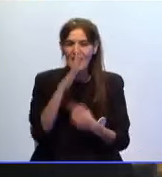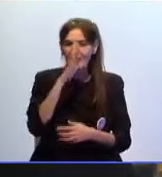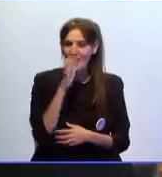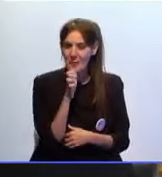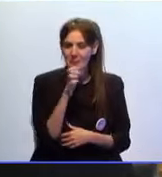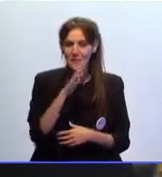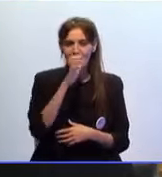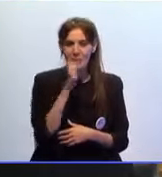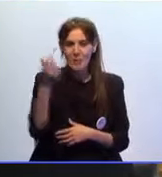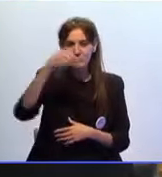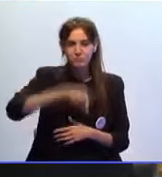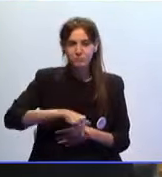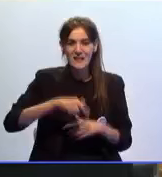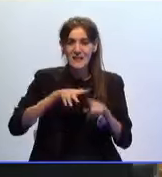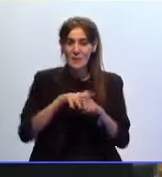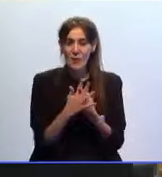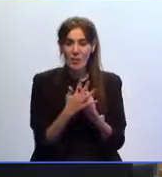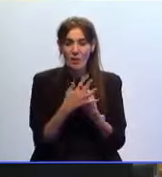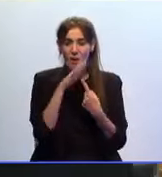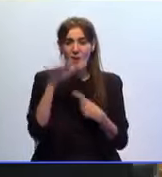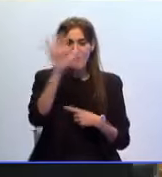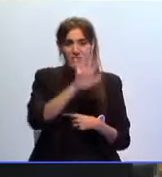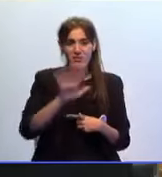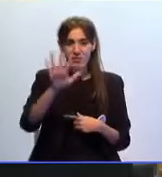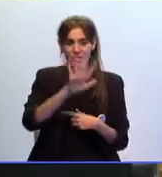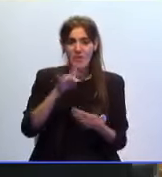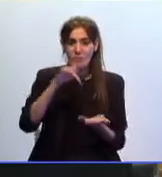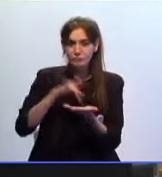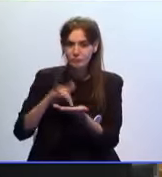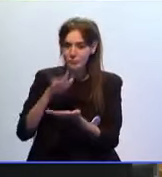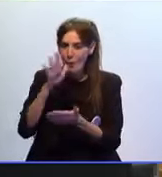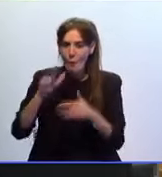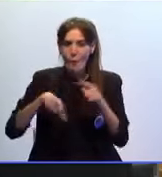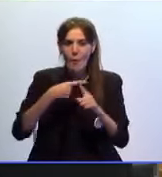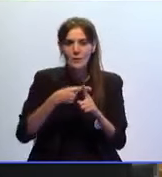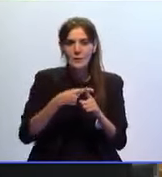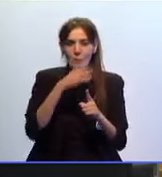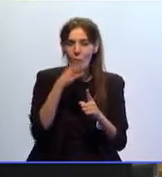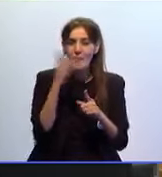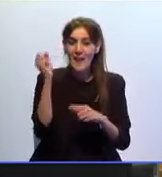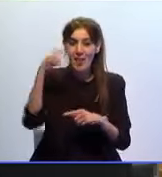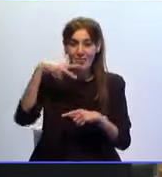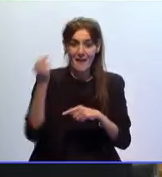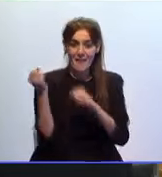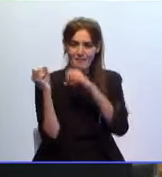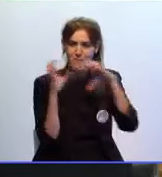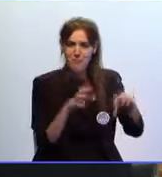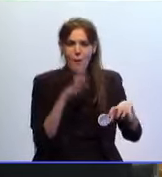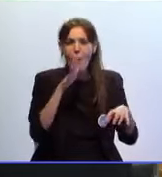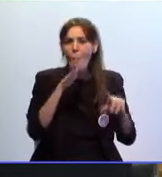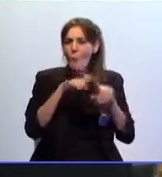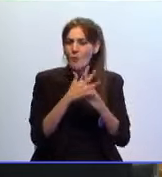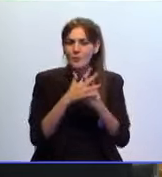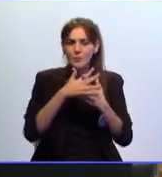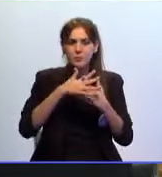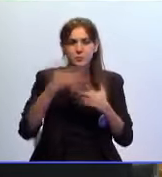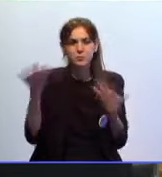dramática que se están viviendo en algunos lugares de España como consecuencia de la dana, con una cantidad